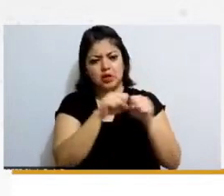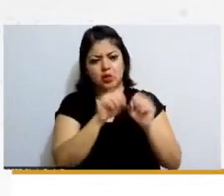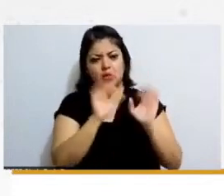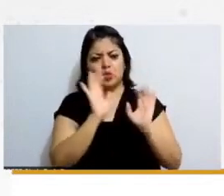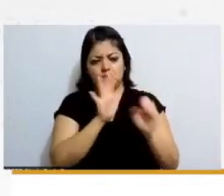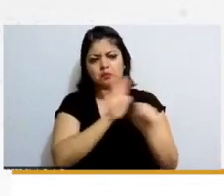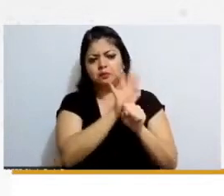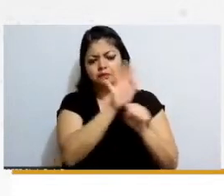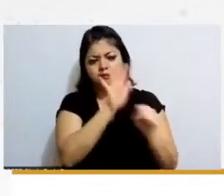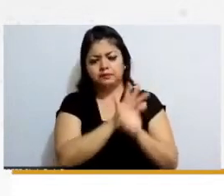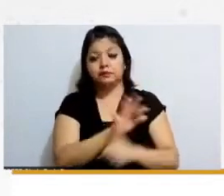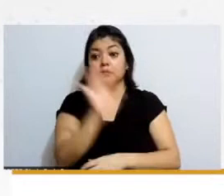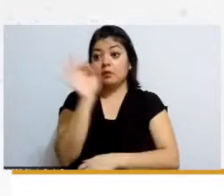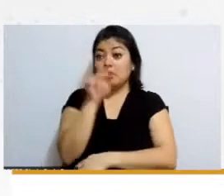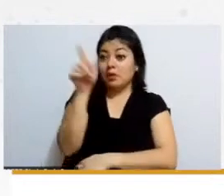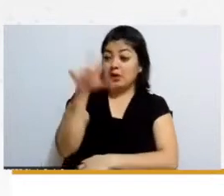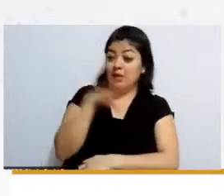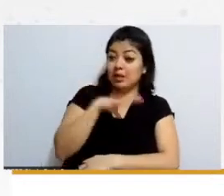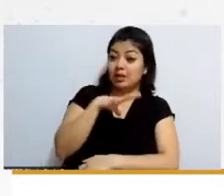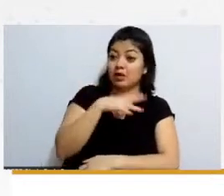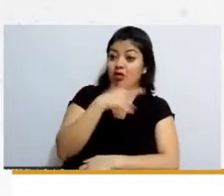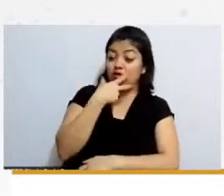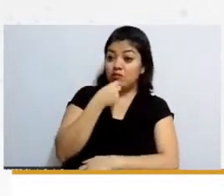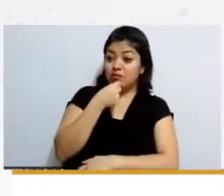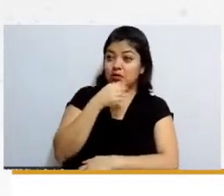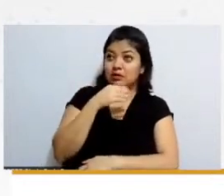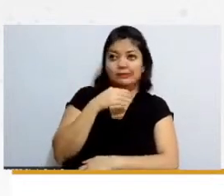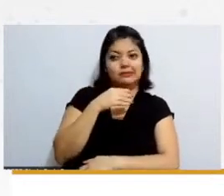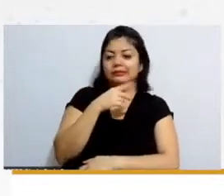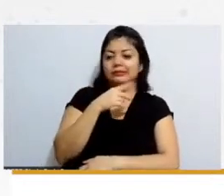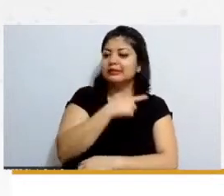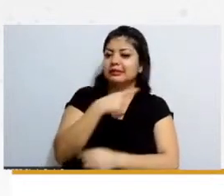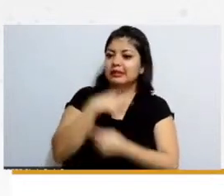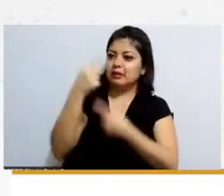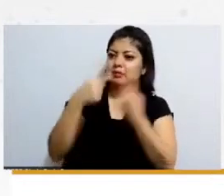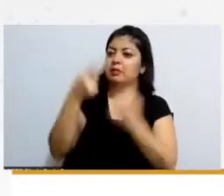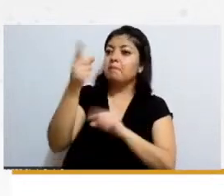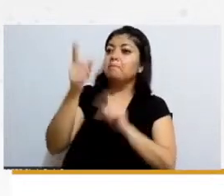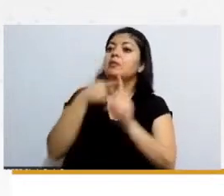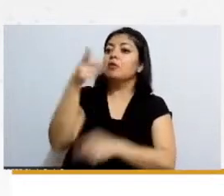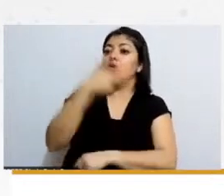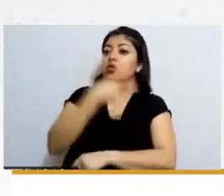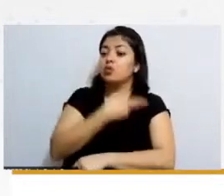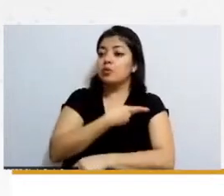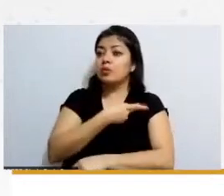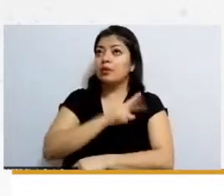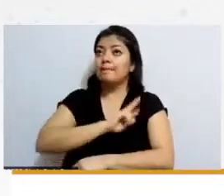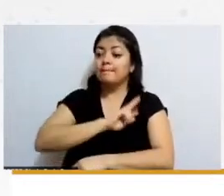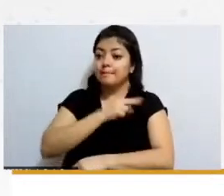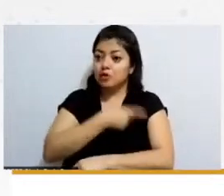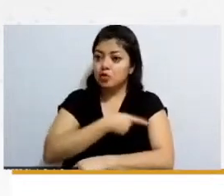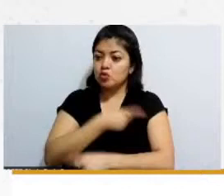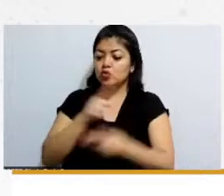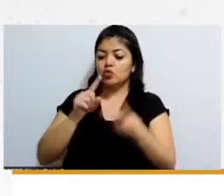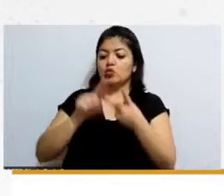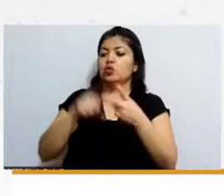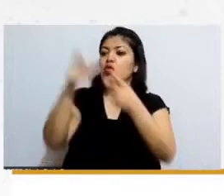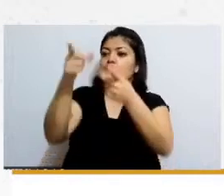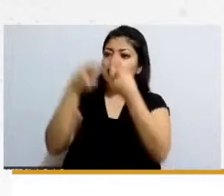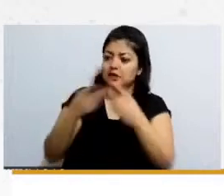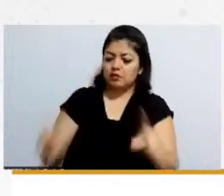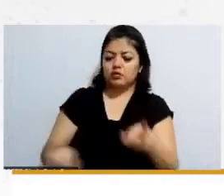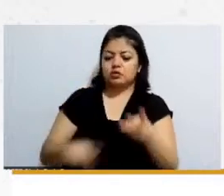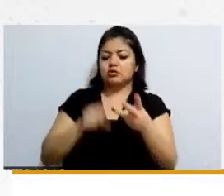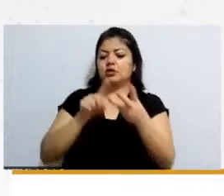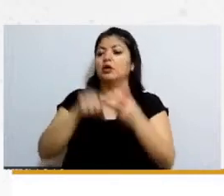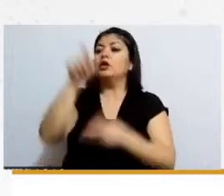si eras hombre tenías que cumplir con ciertos requisitos que fueras viudo que estuvieras diversidad de que tuvieras la patria potestada o la custodia de los